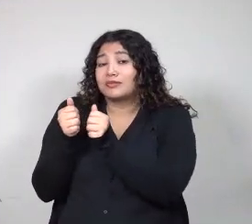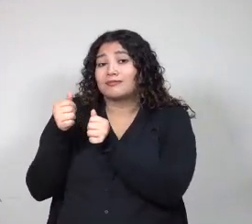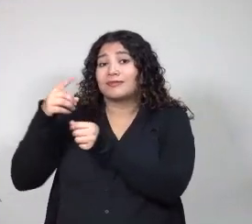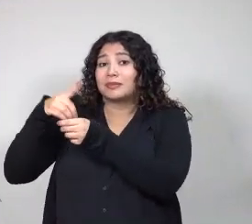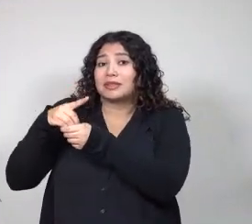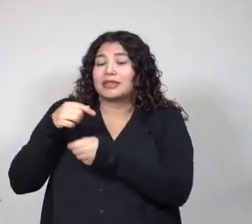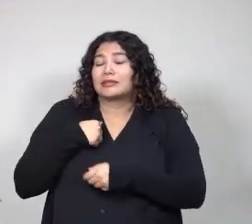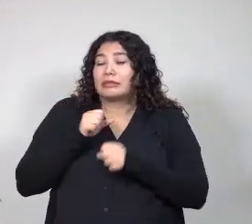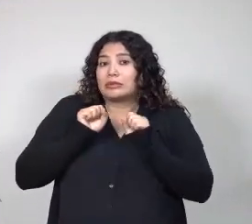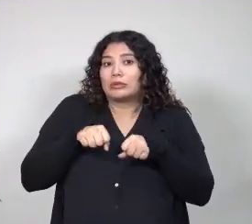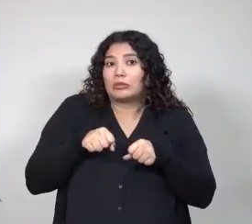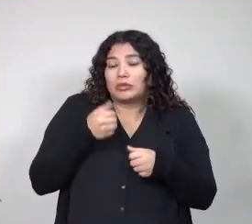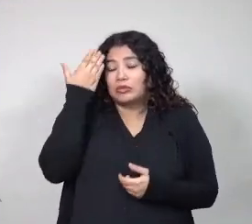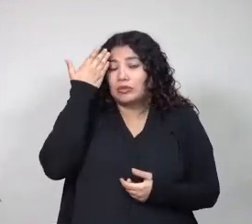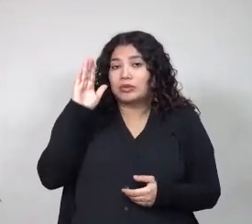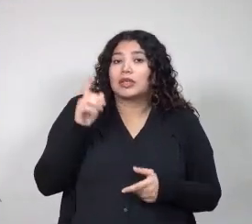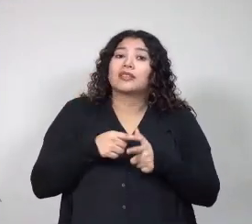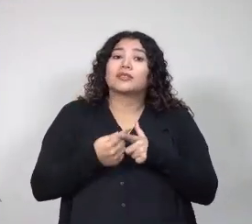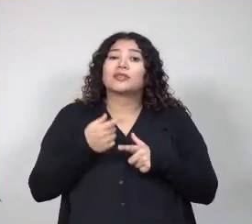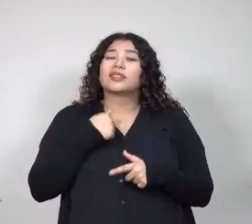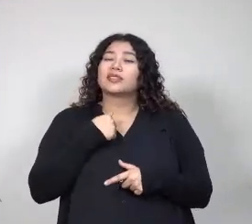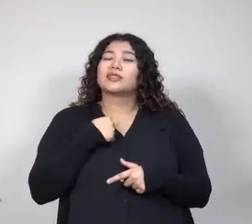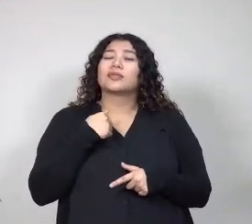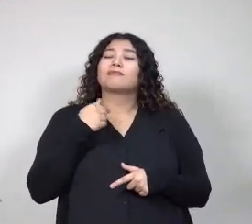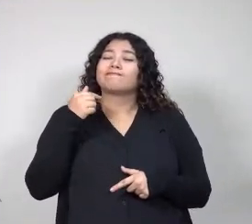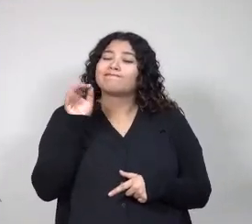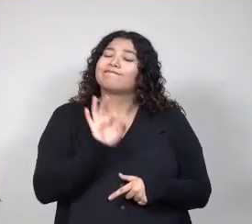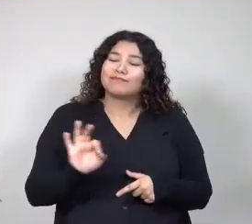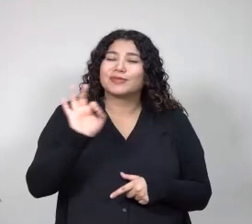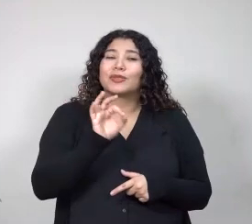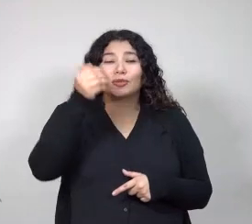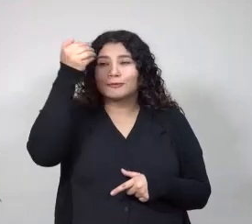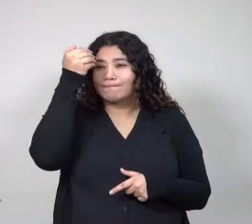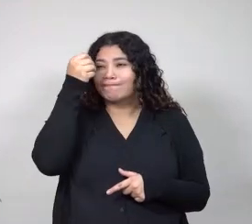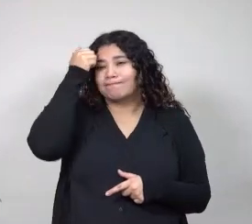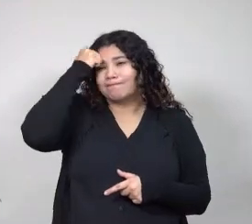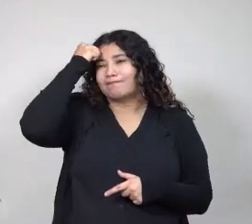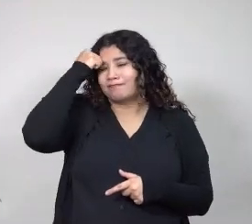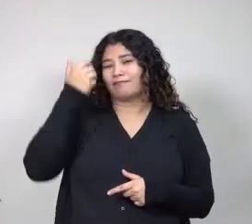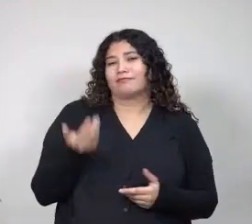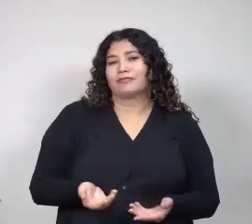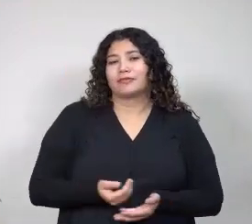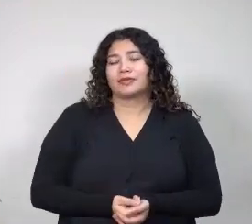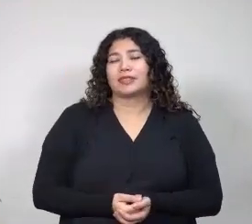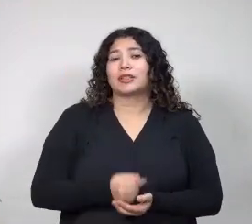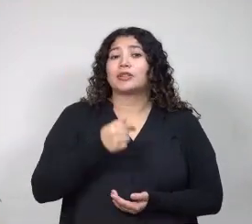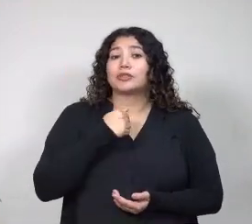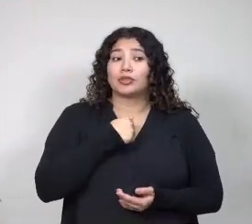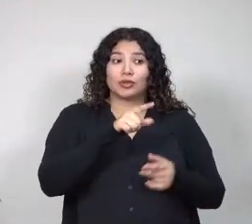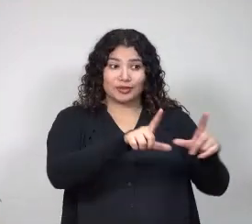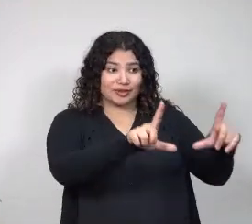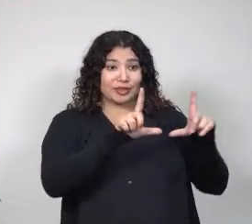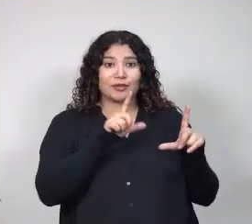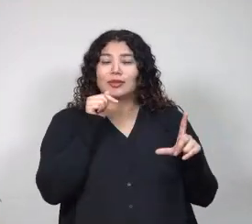Por lo tanto, el segundo aspecto que yo puedo sugerir es el hecho de prepararnos. Hay algo, y esto sí lo digo de manera agradable, yo de este